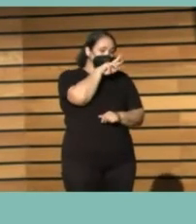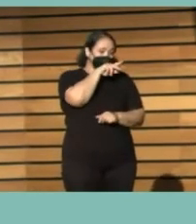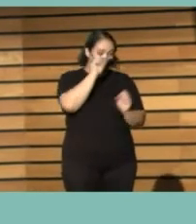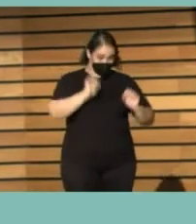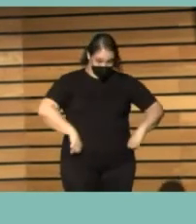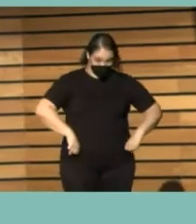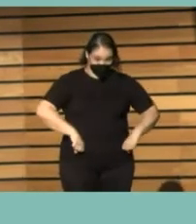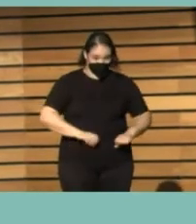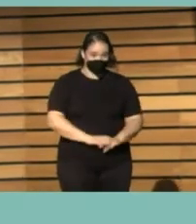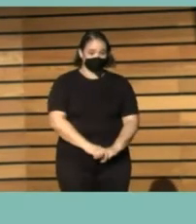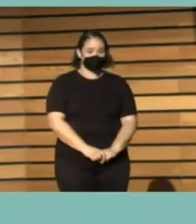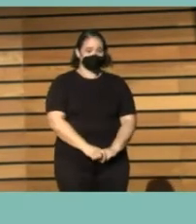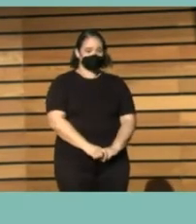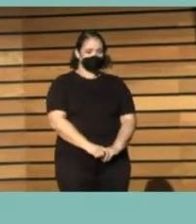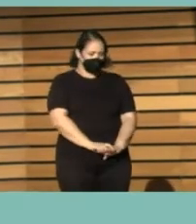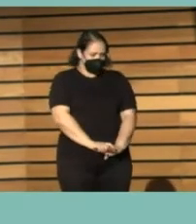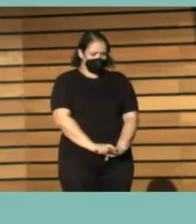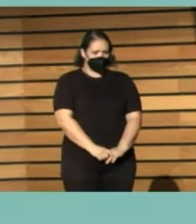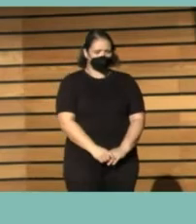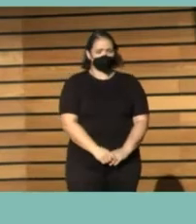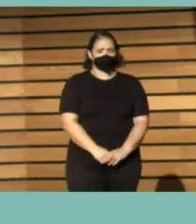A ver. Vaya por Dios.